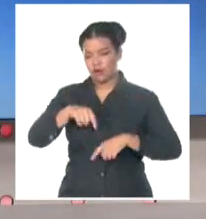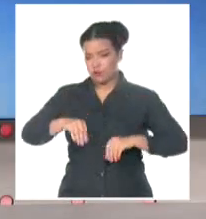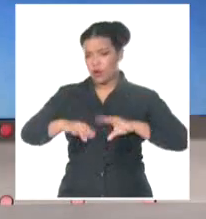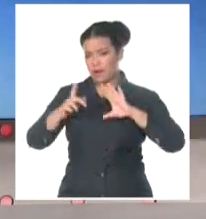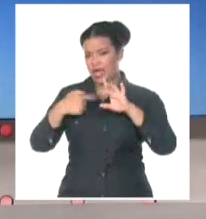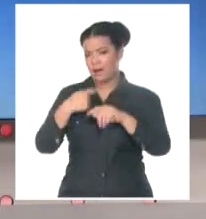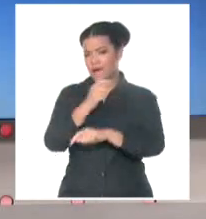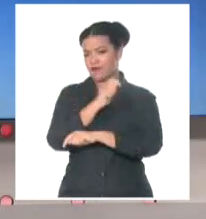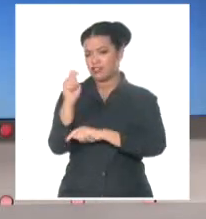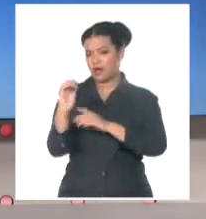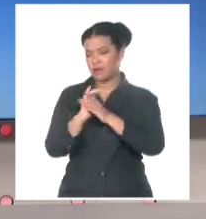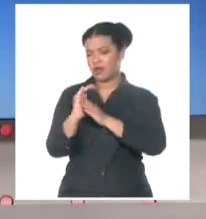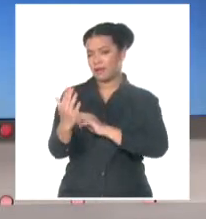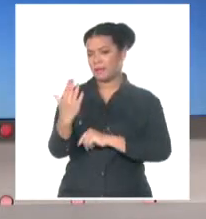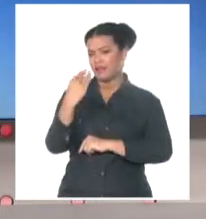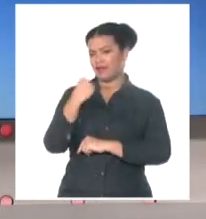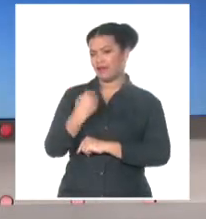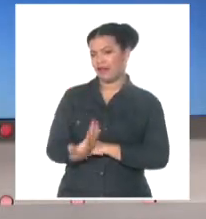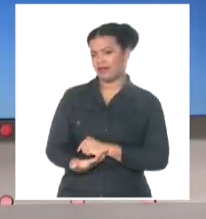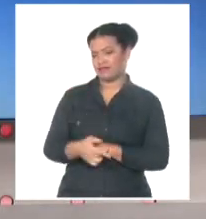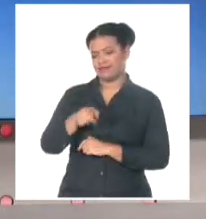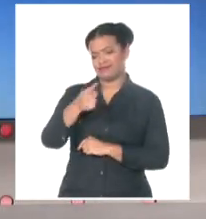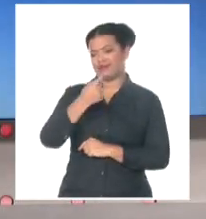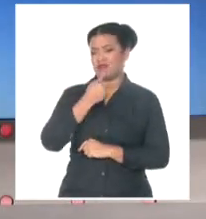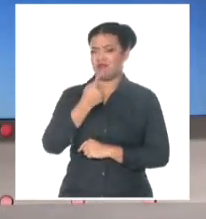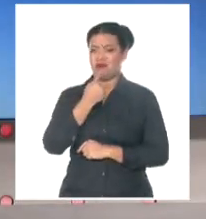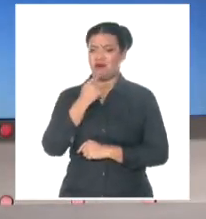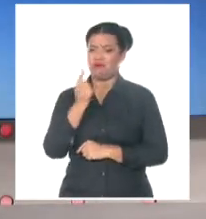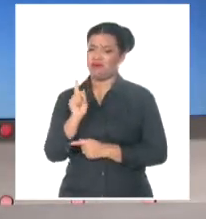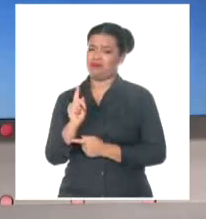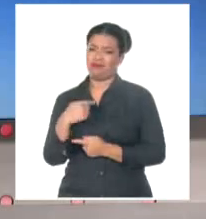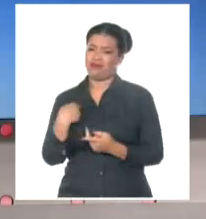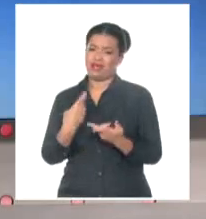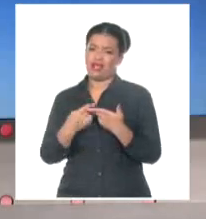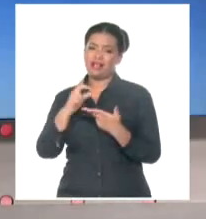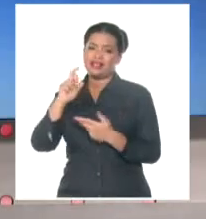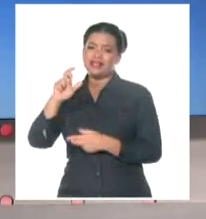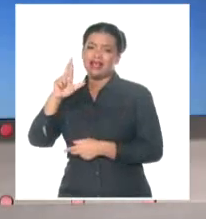Me dijo, hay que ser muy tonto para creer que CRF ganó.